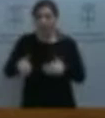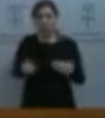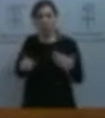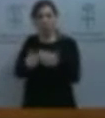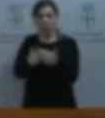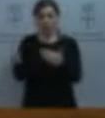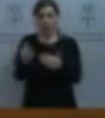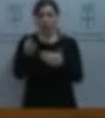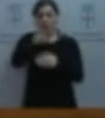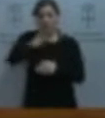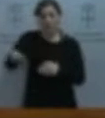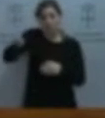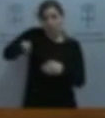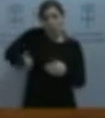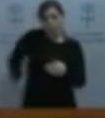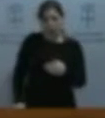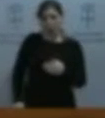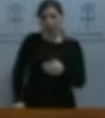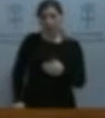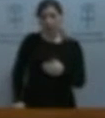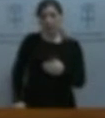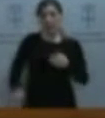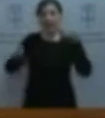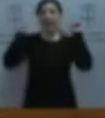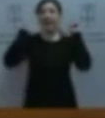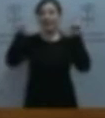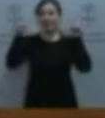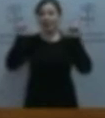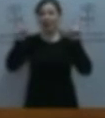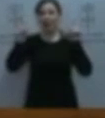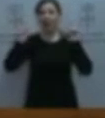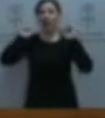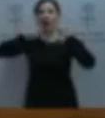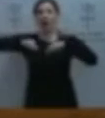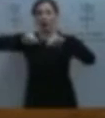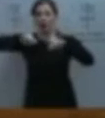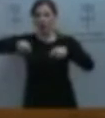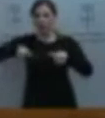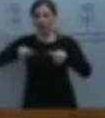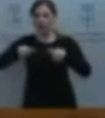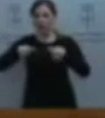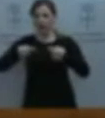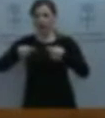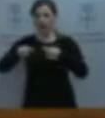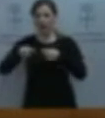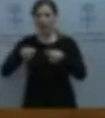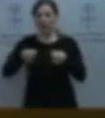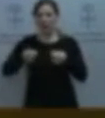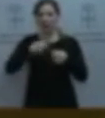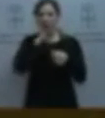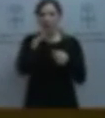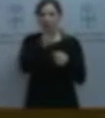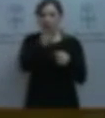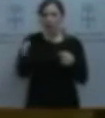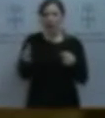profesionales de la enseñanza concertada puedan recibir la deuda que tiene contraída la